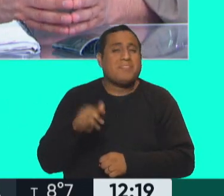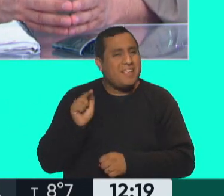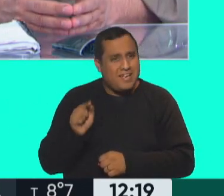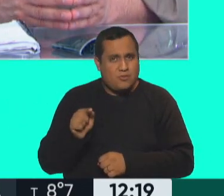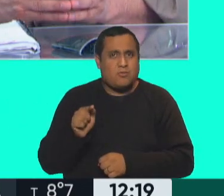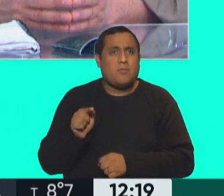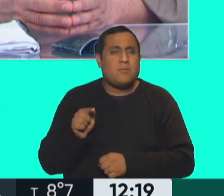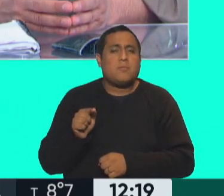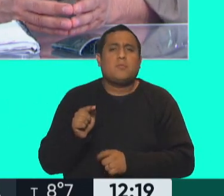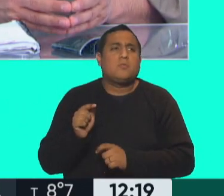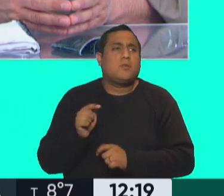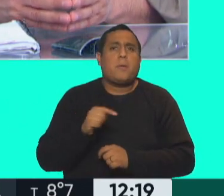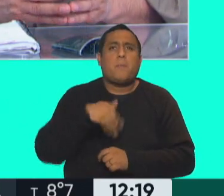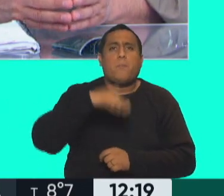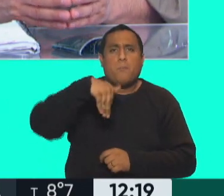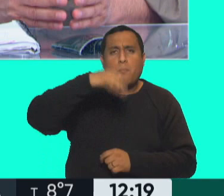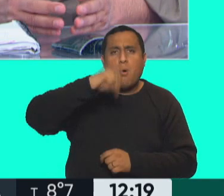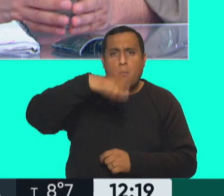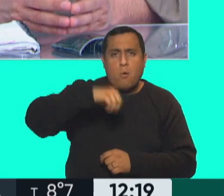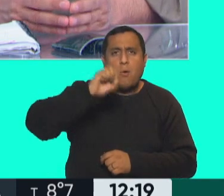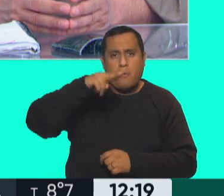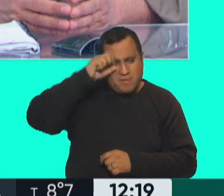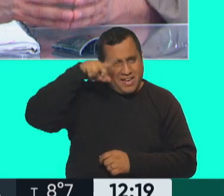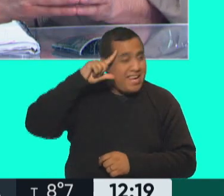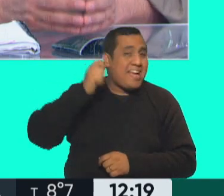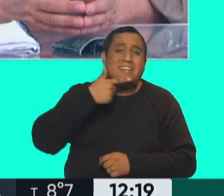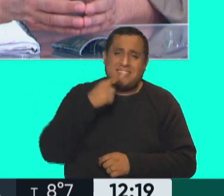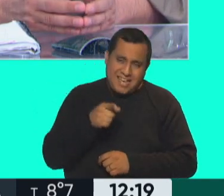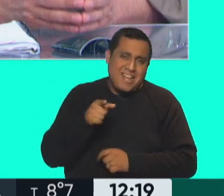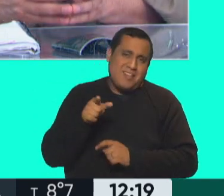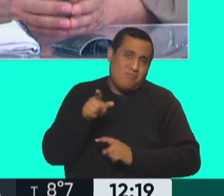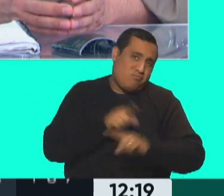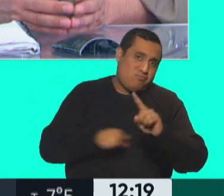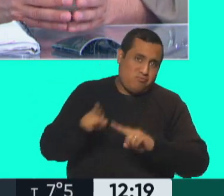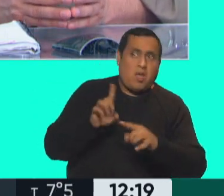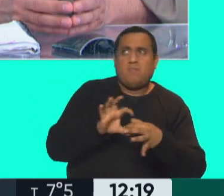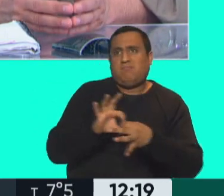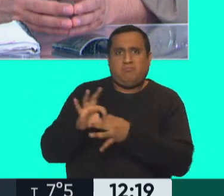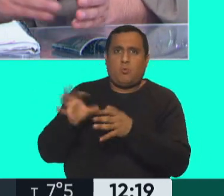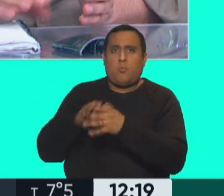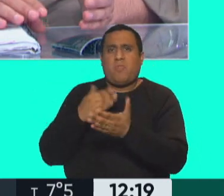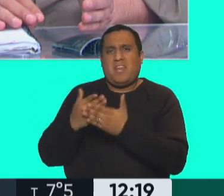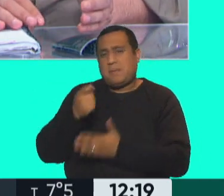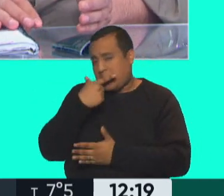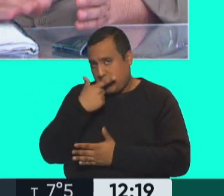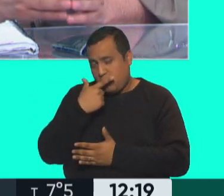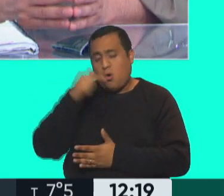estuvo en manos del Momo Venega y que jugó con la derecha con el macrismo, hoy es parte del esquema